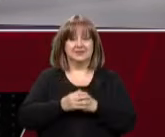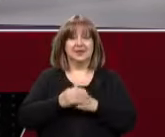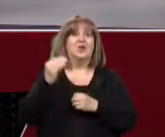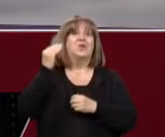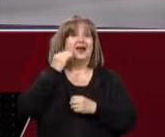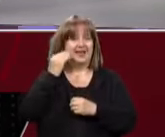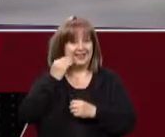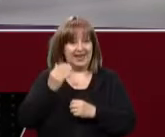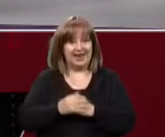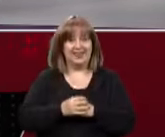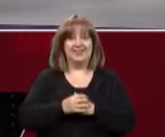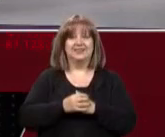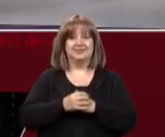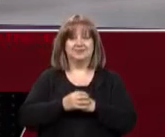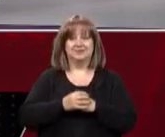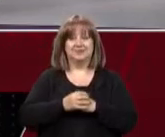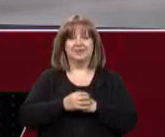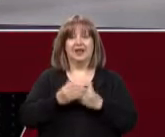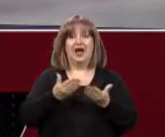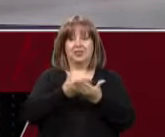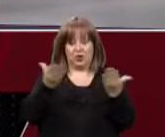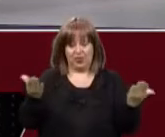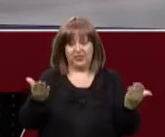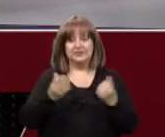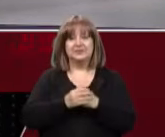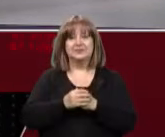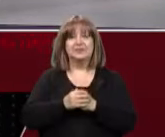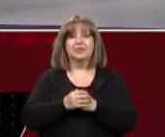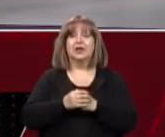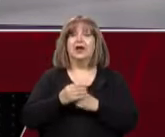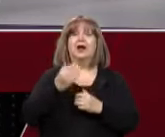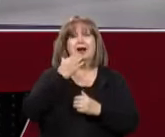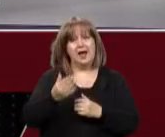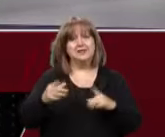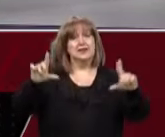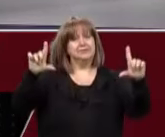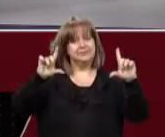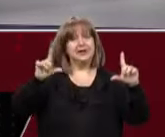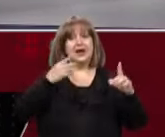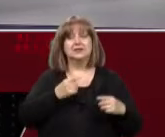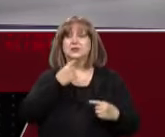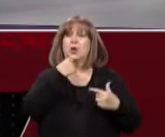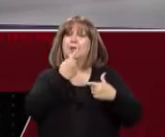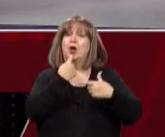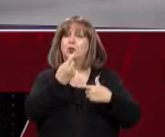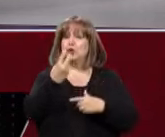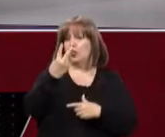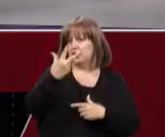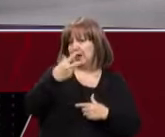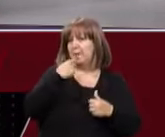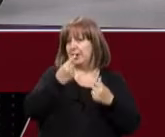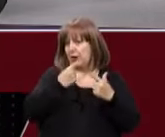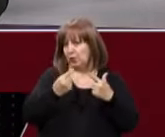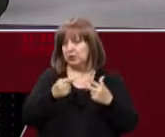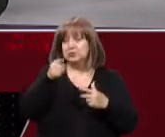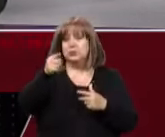Buenas tardes, buenas tardes a vos y a toda la audiencia. Andrea, bueno, gracias por atendernos. Dos o tres preguntas claves solamente para entender